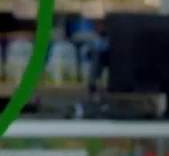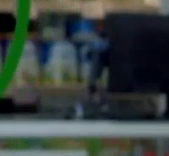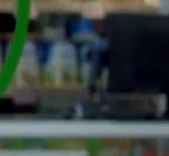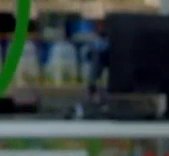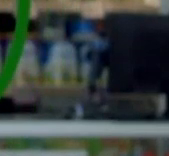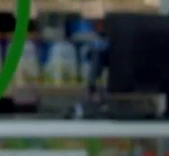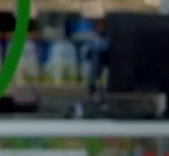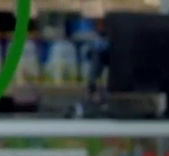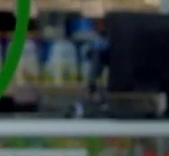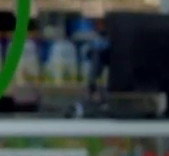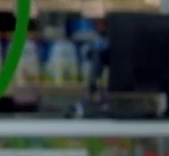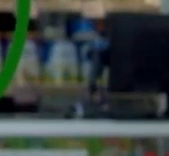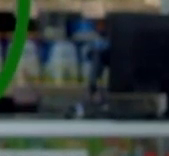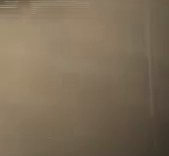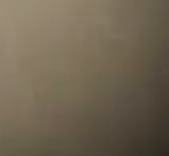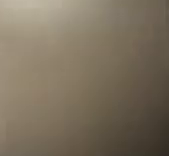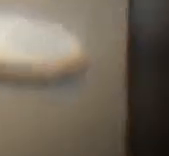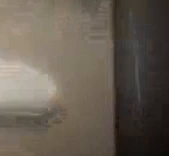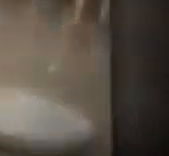titulares de Noticiete